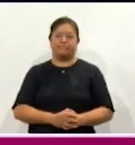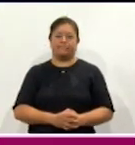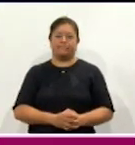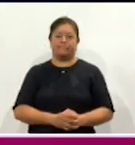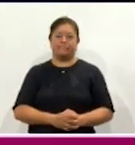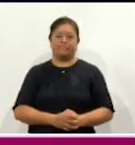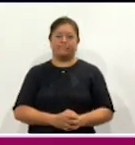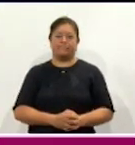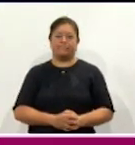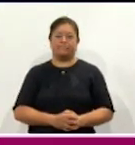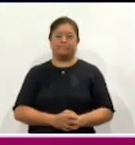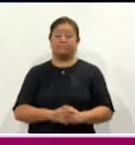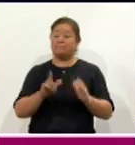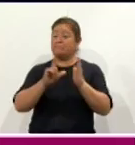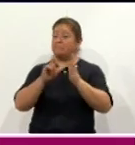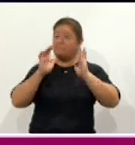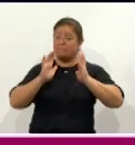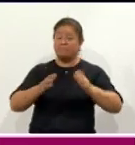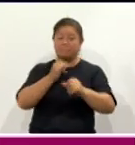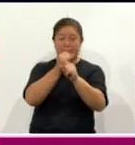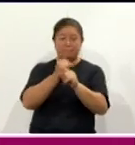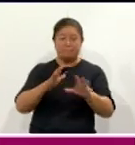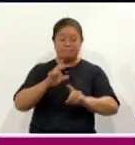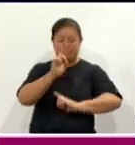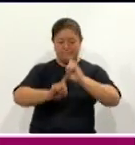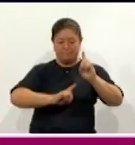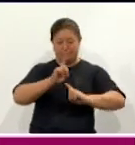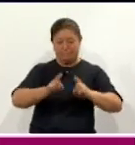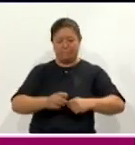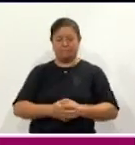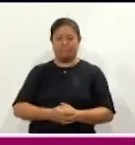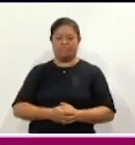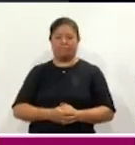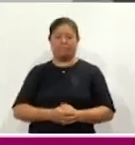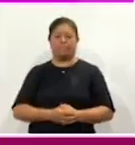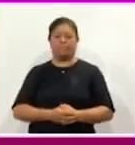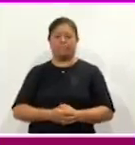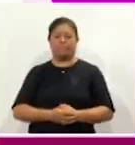Estamos listos ya con la información deportiva en la siguiente nota.